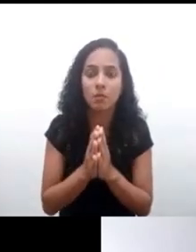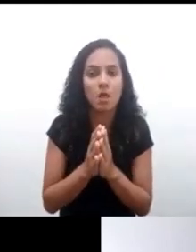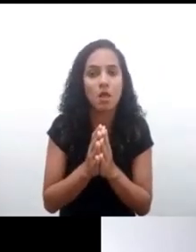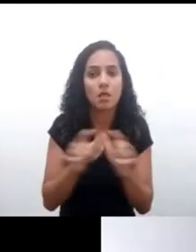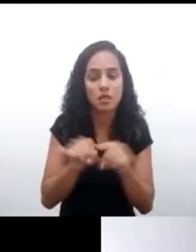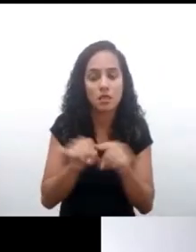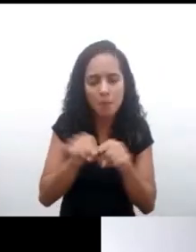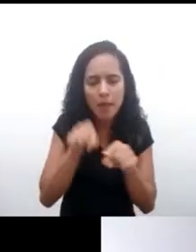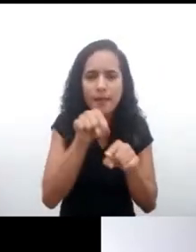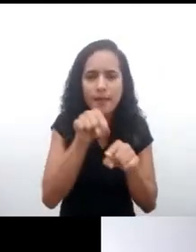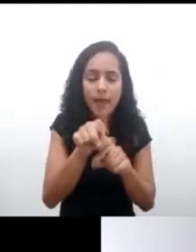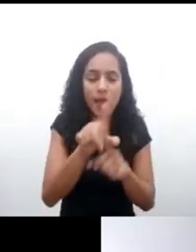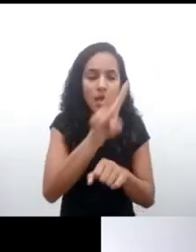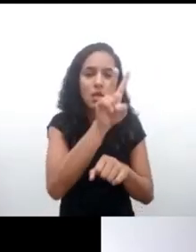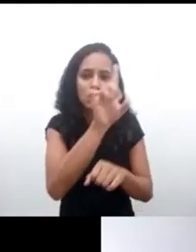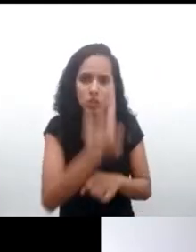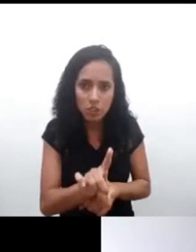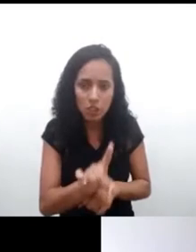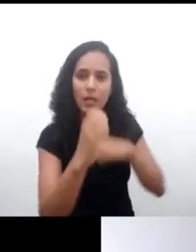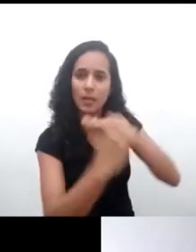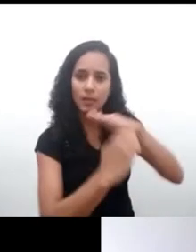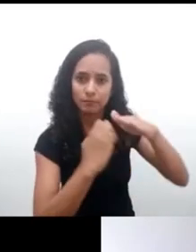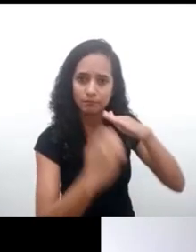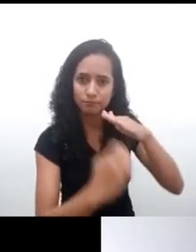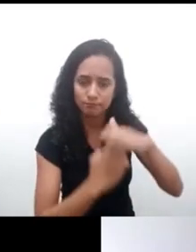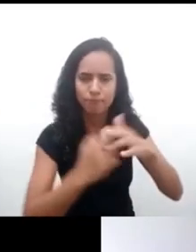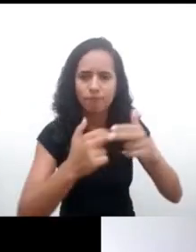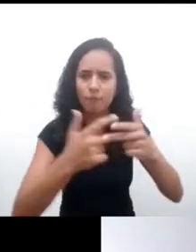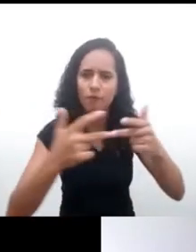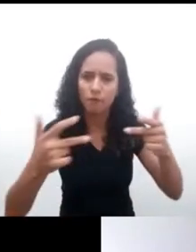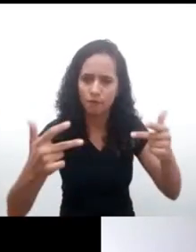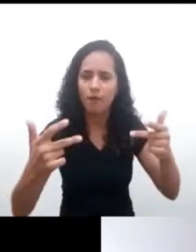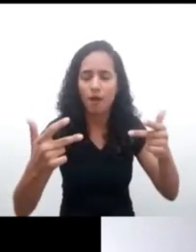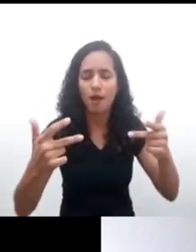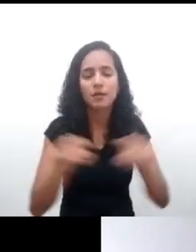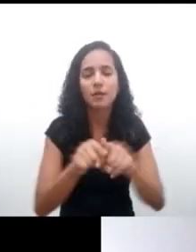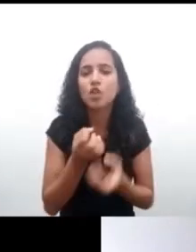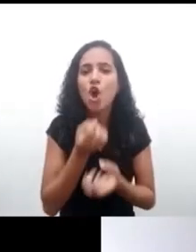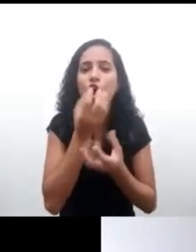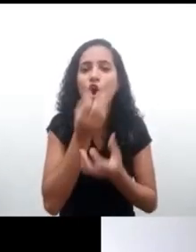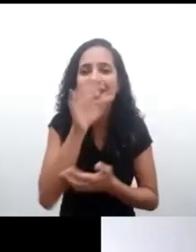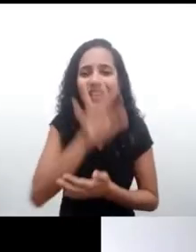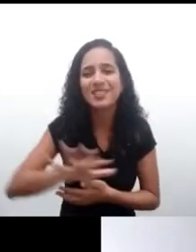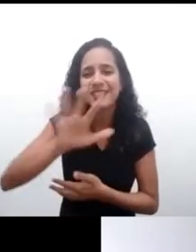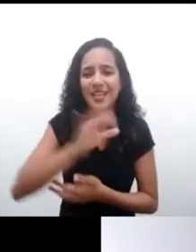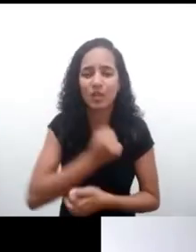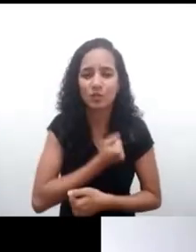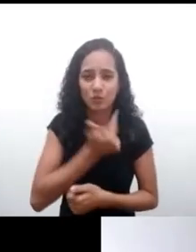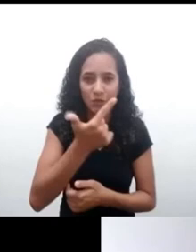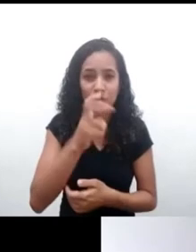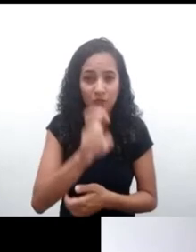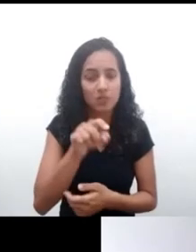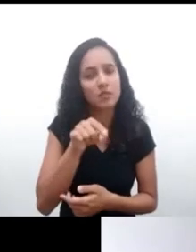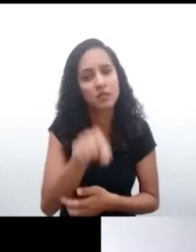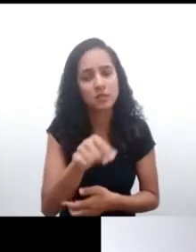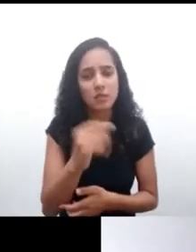Él se aplica también a las empresas, a las entidades privadas, y al igual que la observación